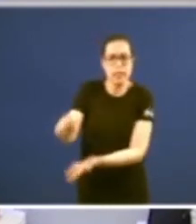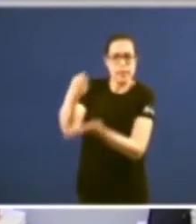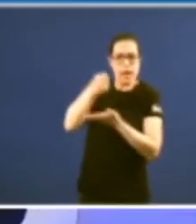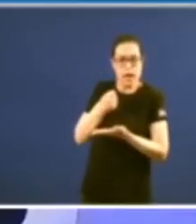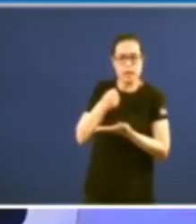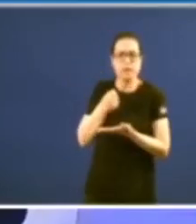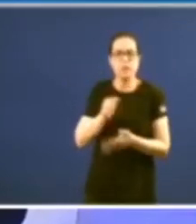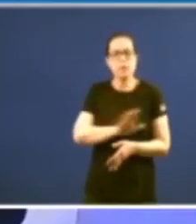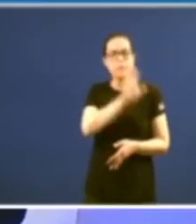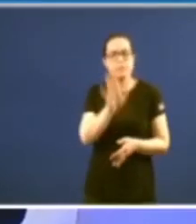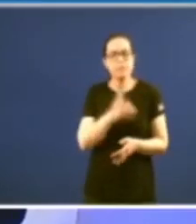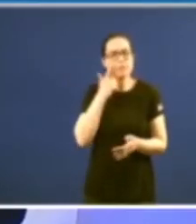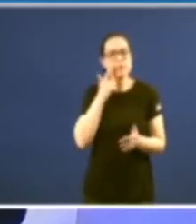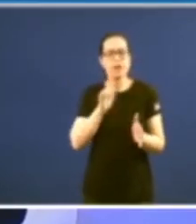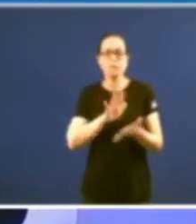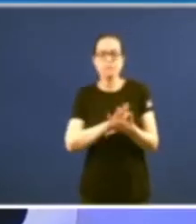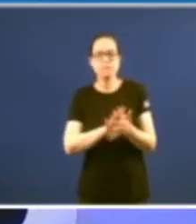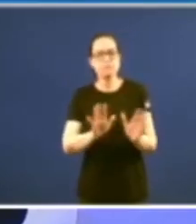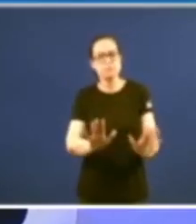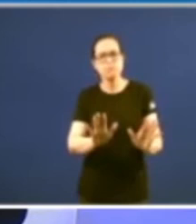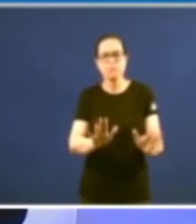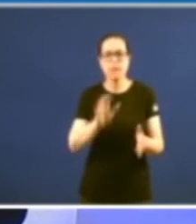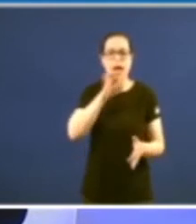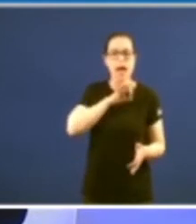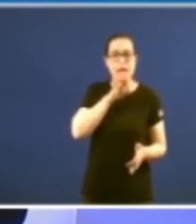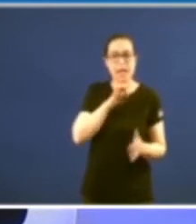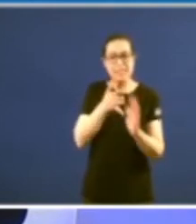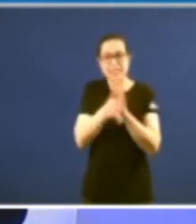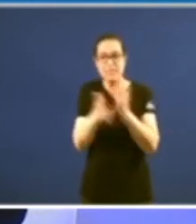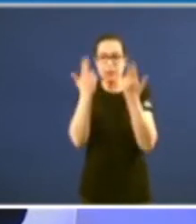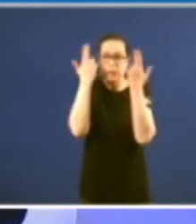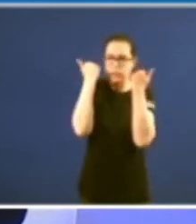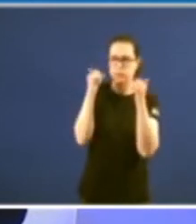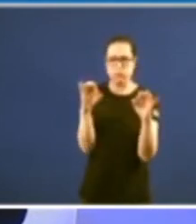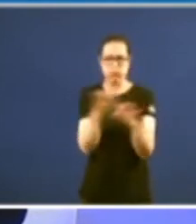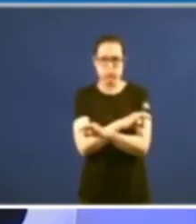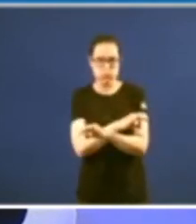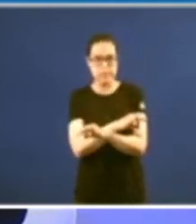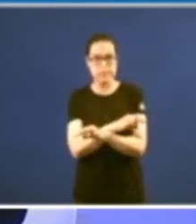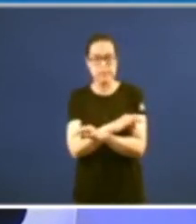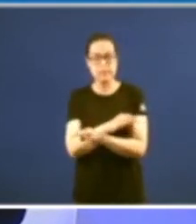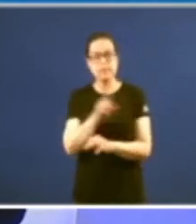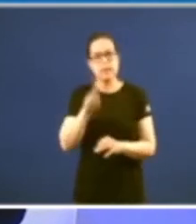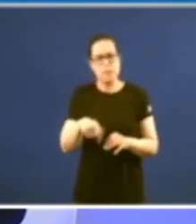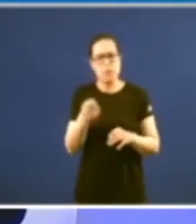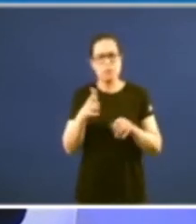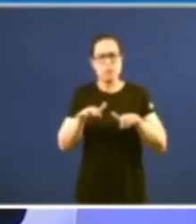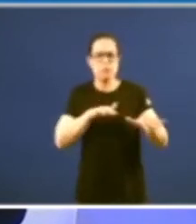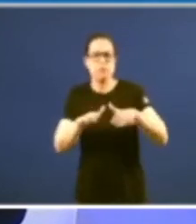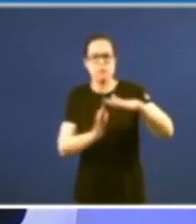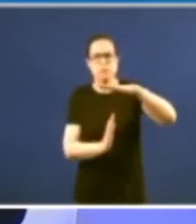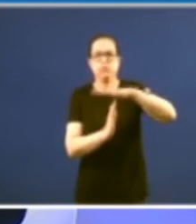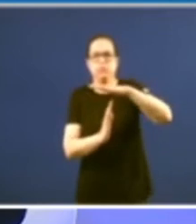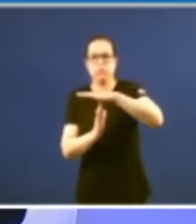resignación e fixou un importante traballo desmovilizador Plasmada esa